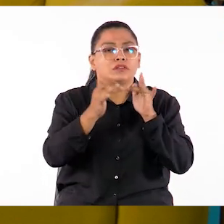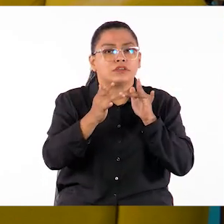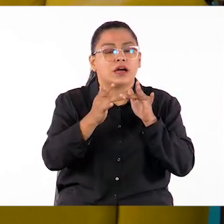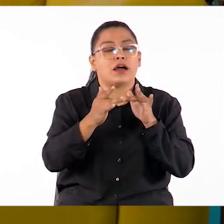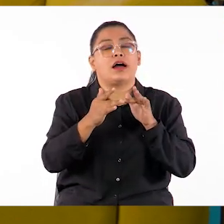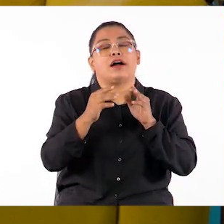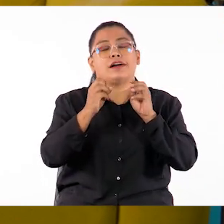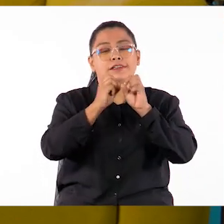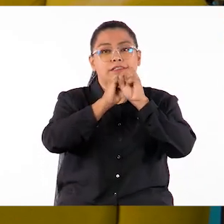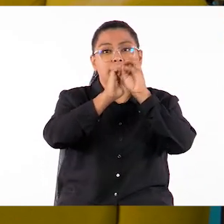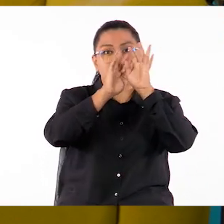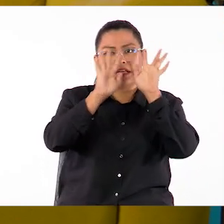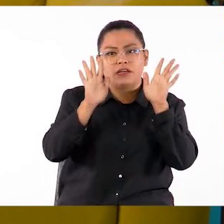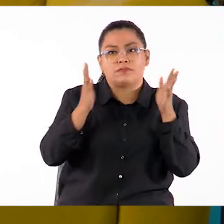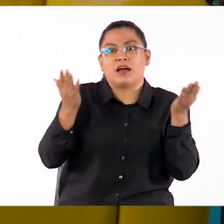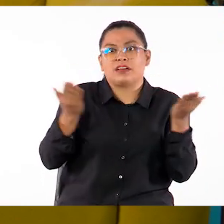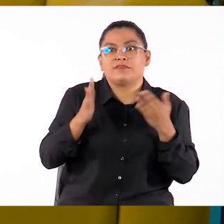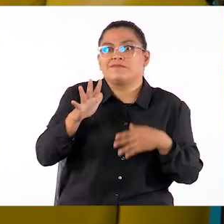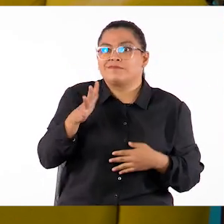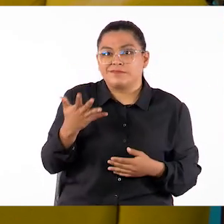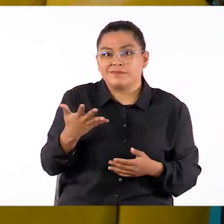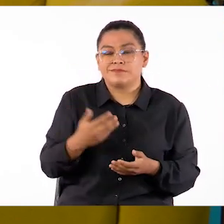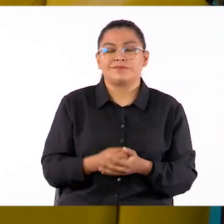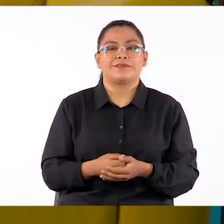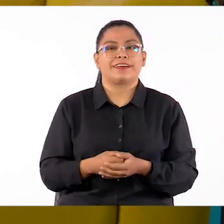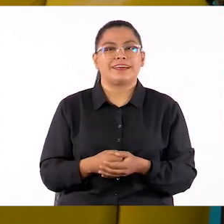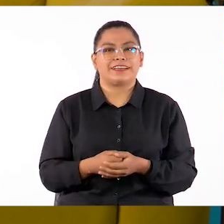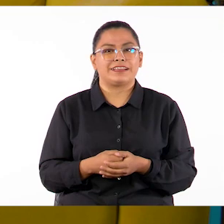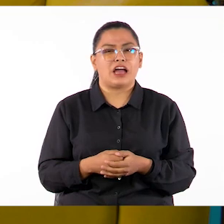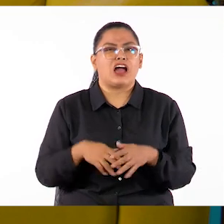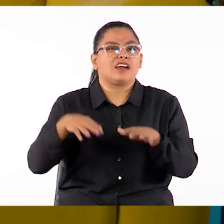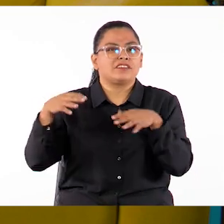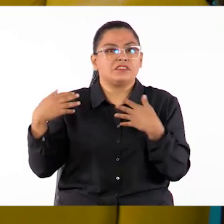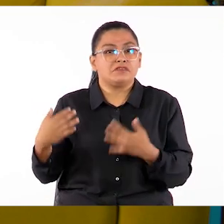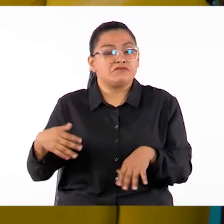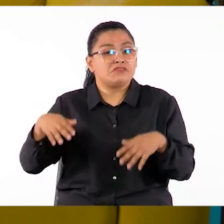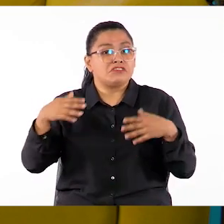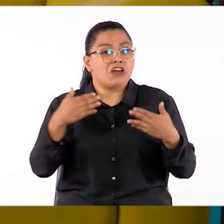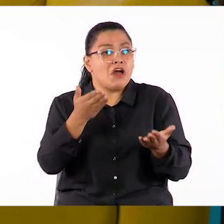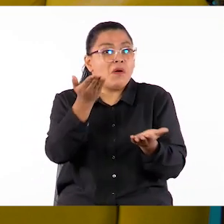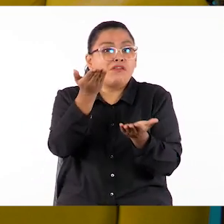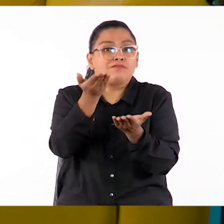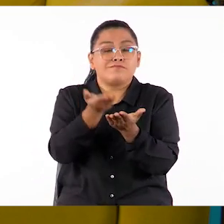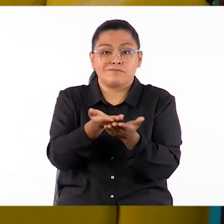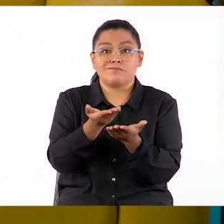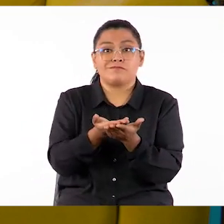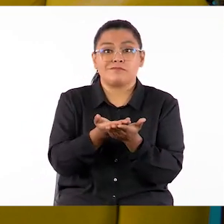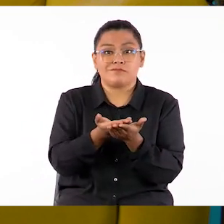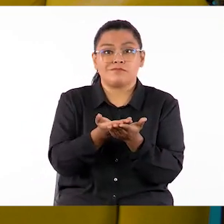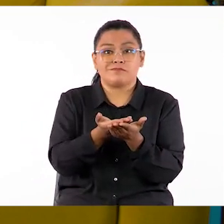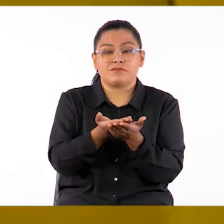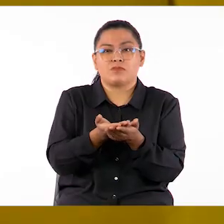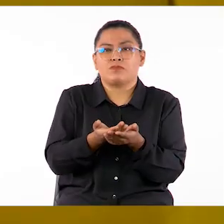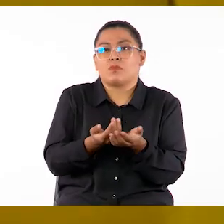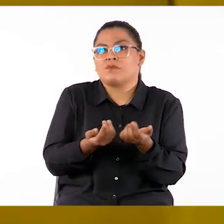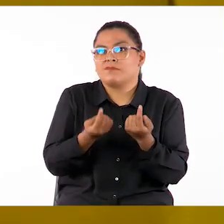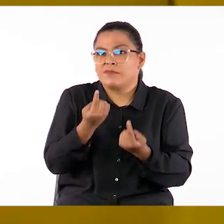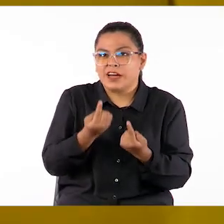supuesto, qué haremos. Mejor dicho, qué actividades propondremos a los asistentes.